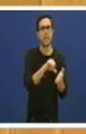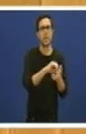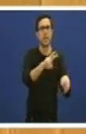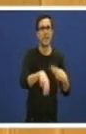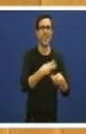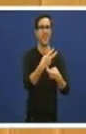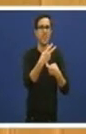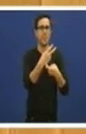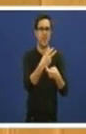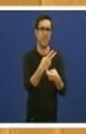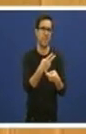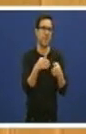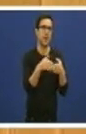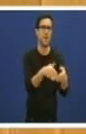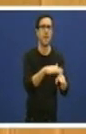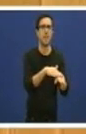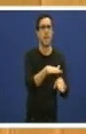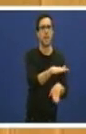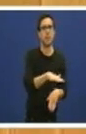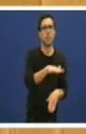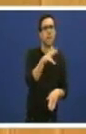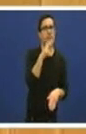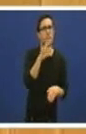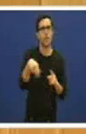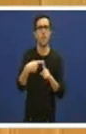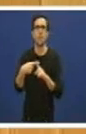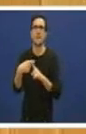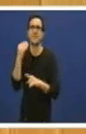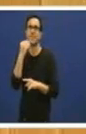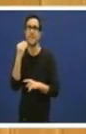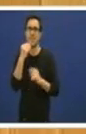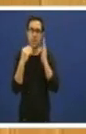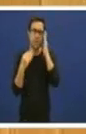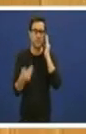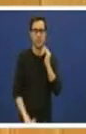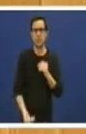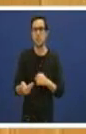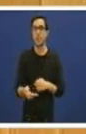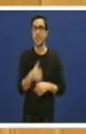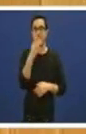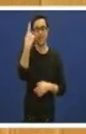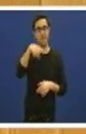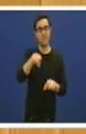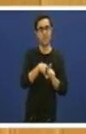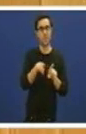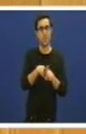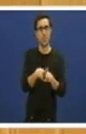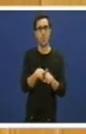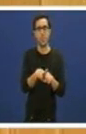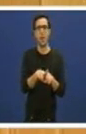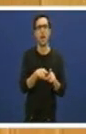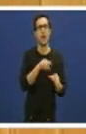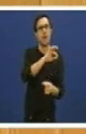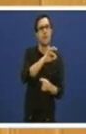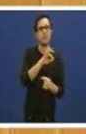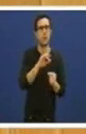para a ría de Vigo son fundamentales. Son fundamentales porque sabemos dos ciclos na construcción naval e, polo